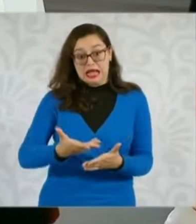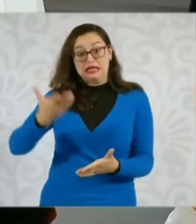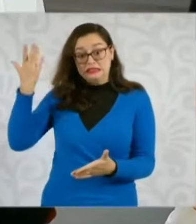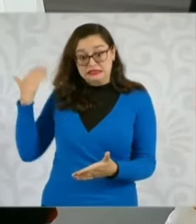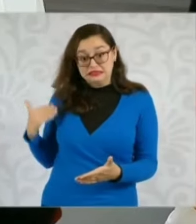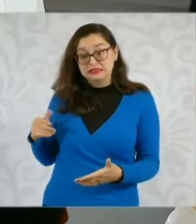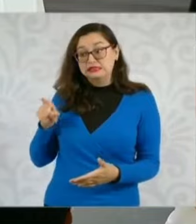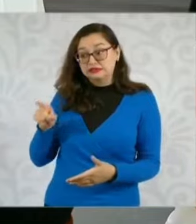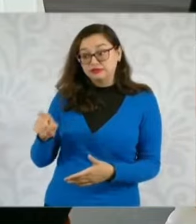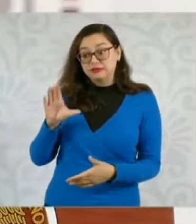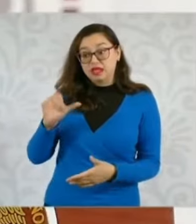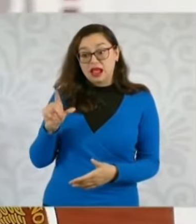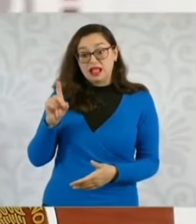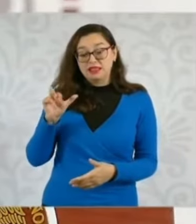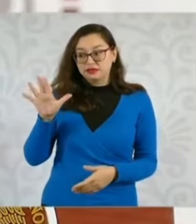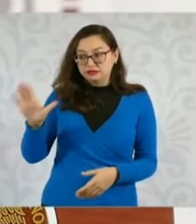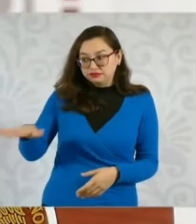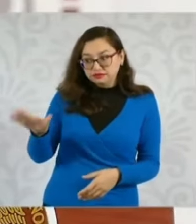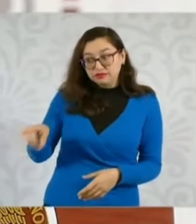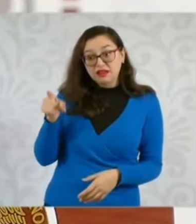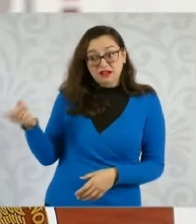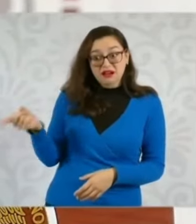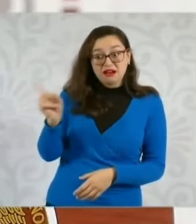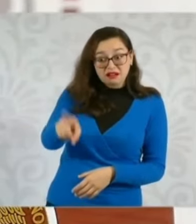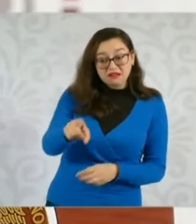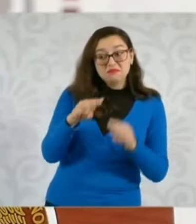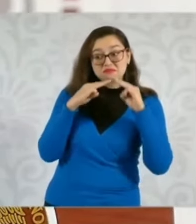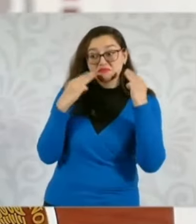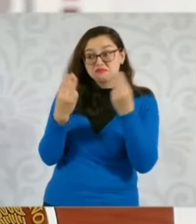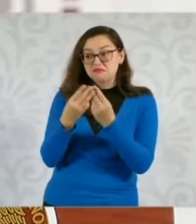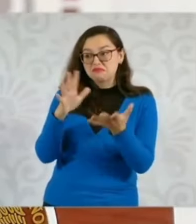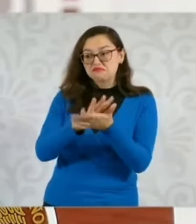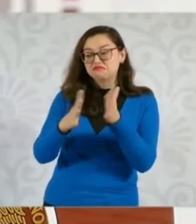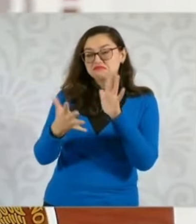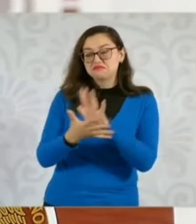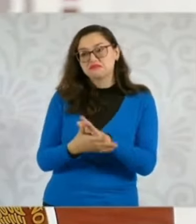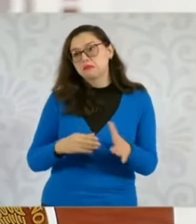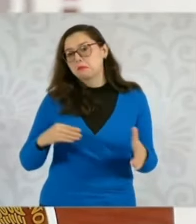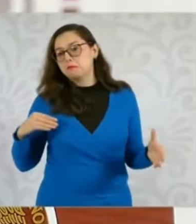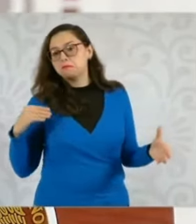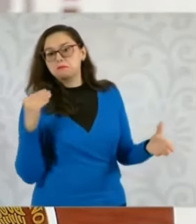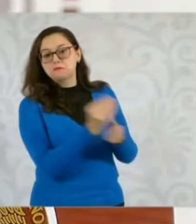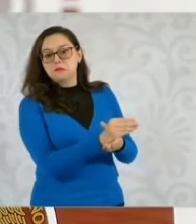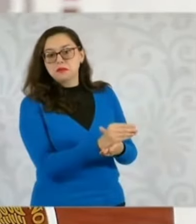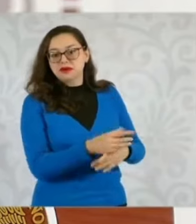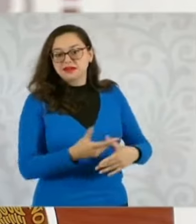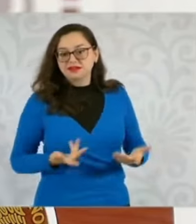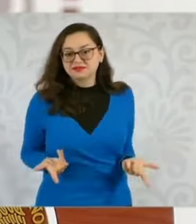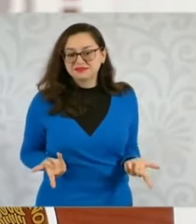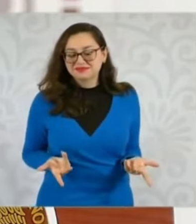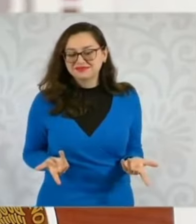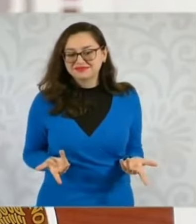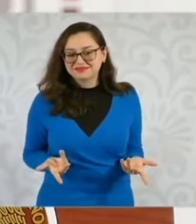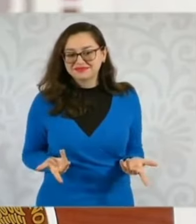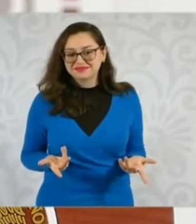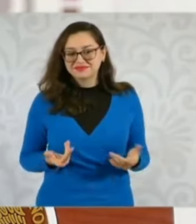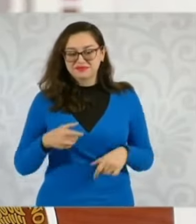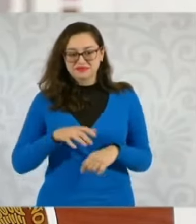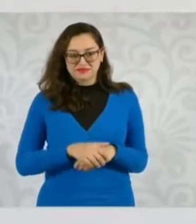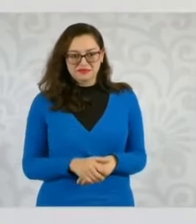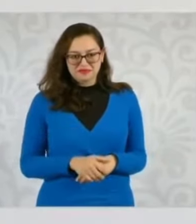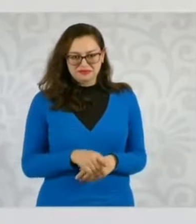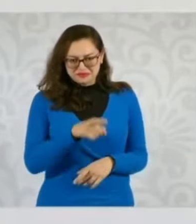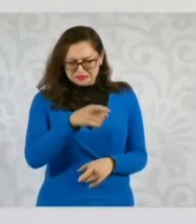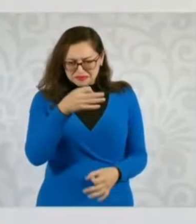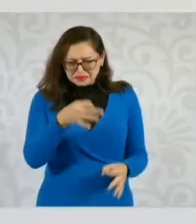que lo que estaba ocurriendo y la colusión con los delincuentes. Pero además como si el juicio de García Luna